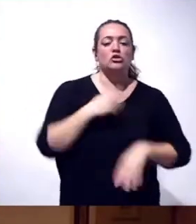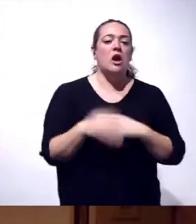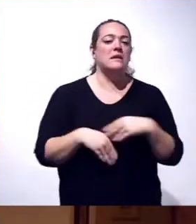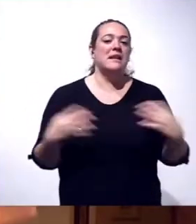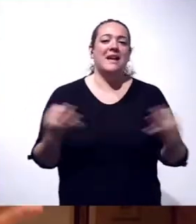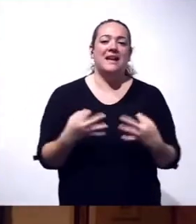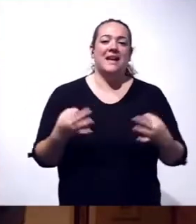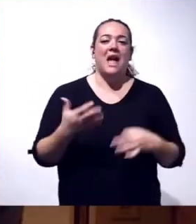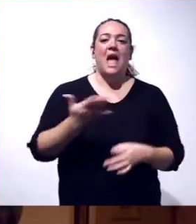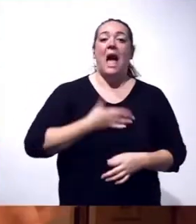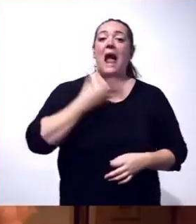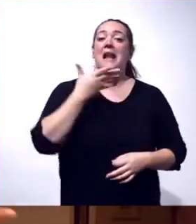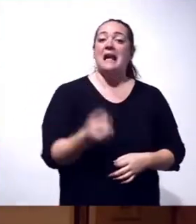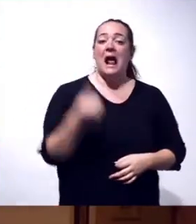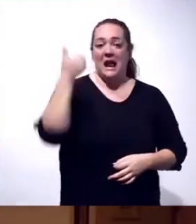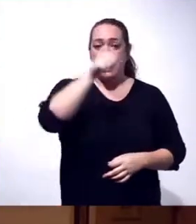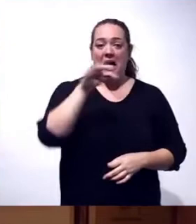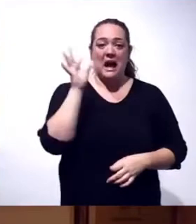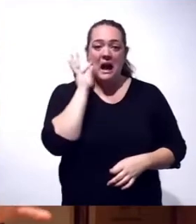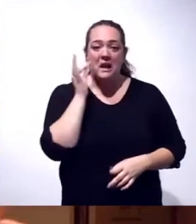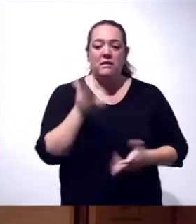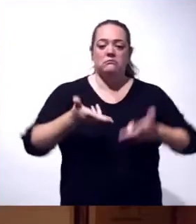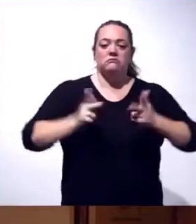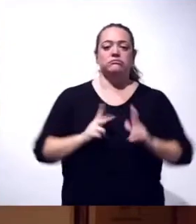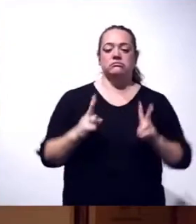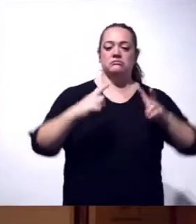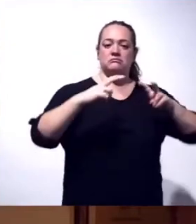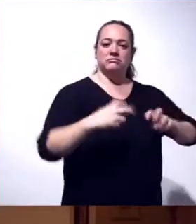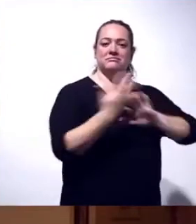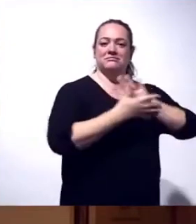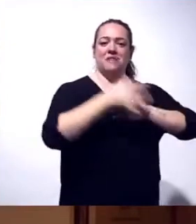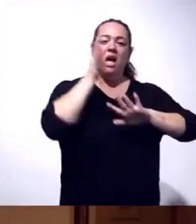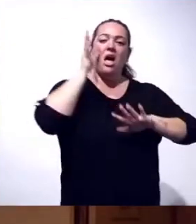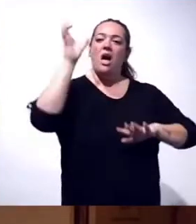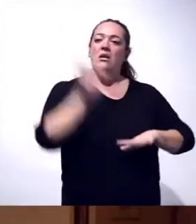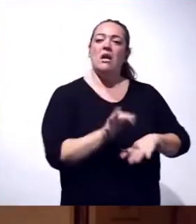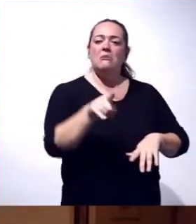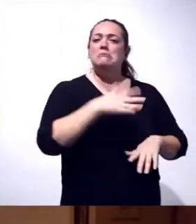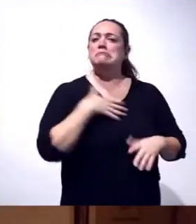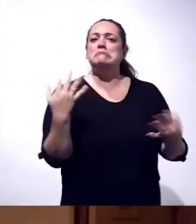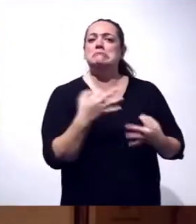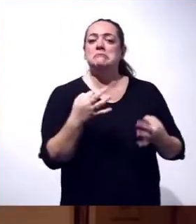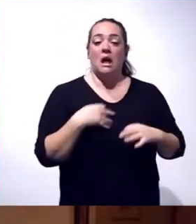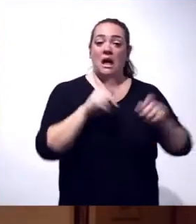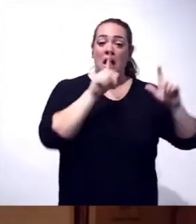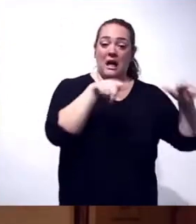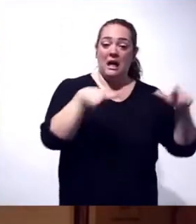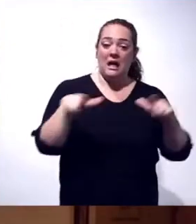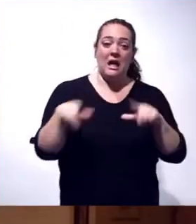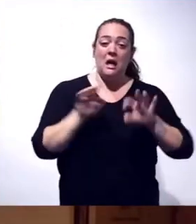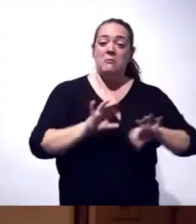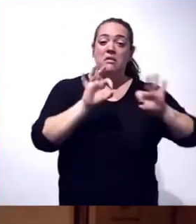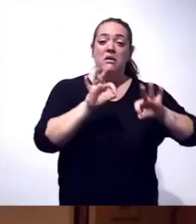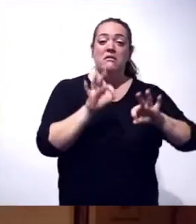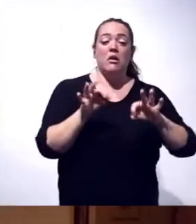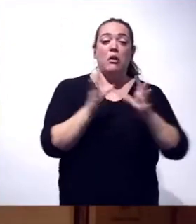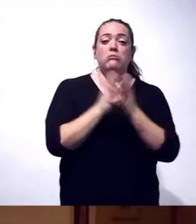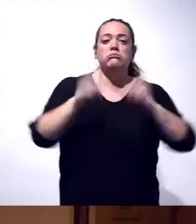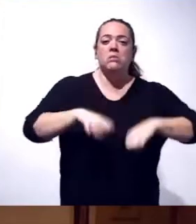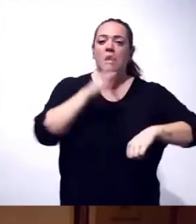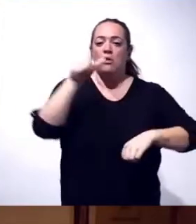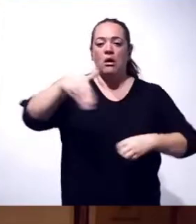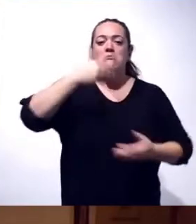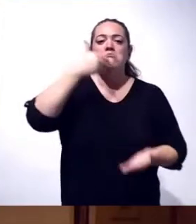sentarnos con los alcaldes, alcaldesas, escucharles, ver qué querían. Por ejemplo, estos contenedores específicos han sido consensuados porque nos han